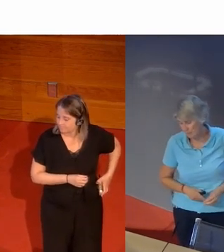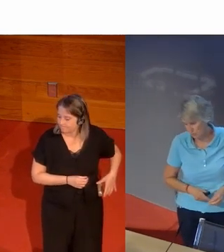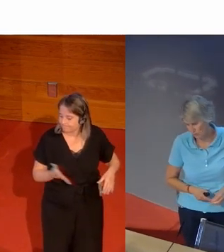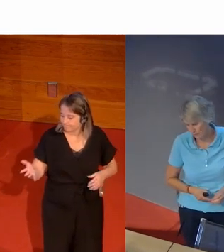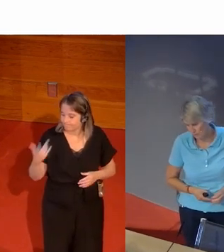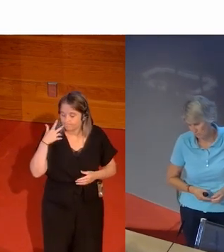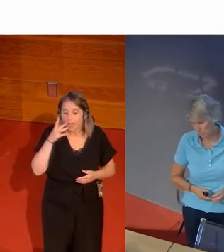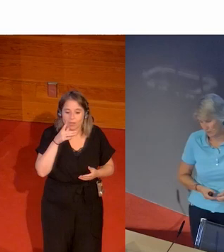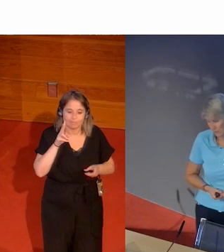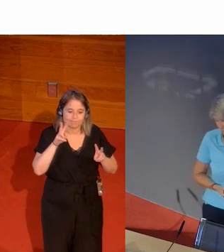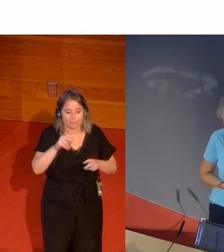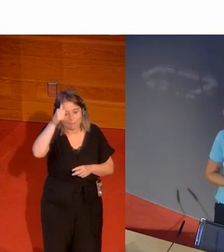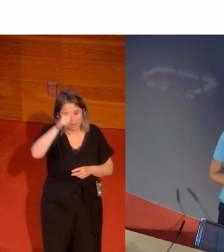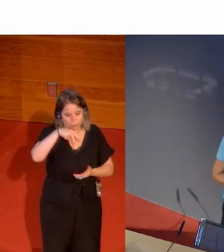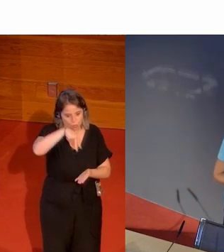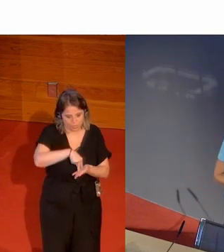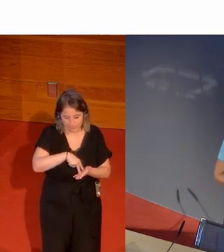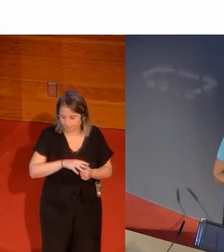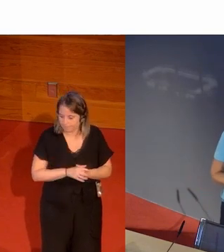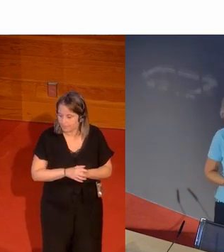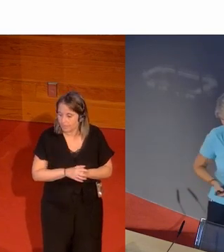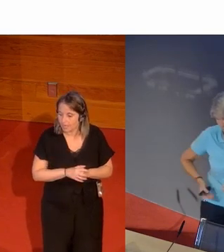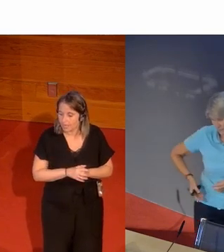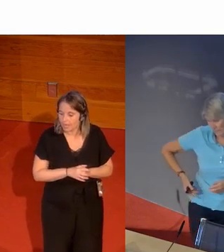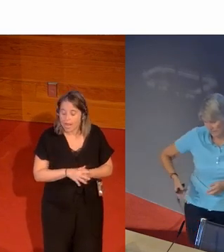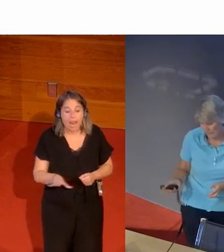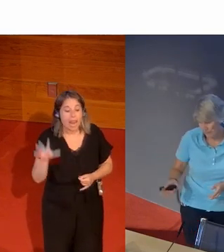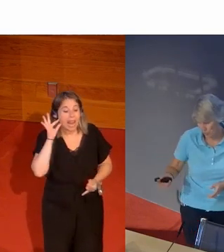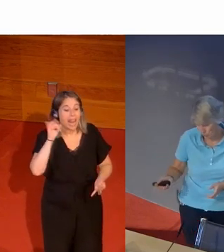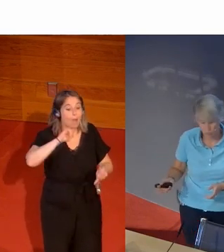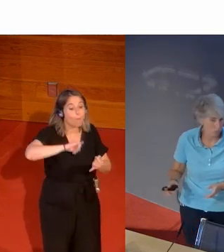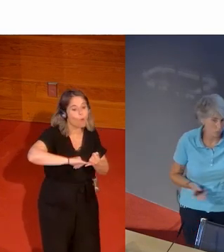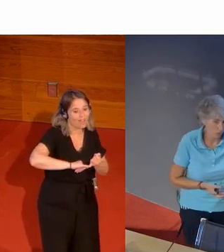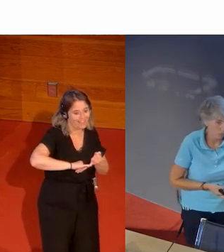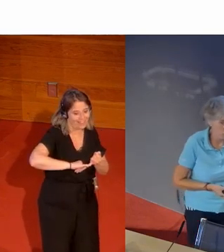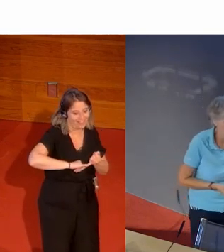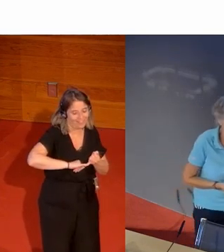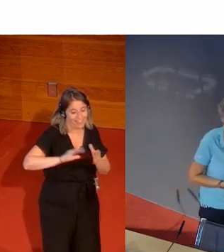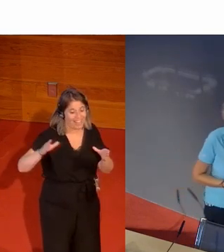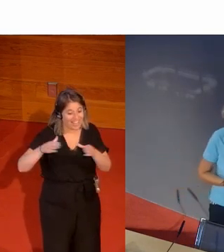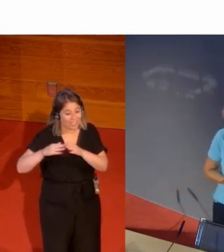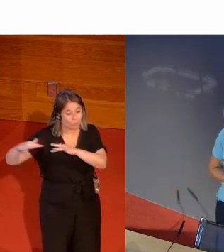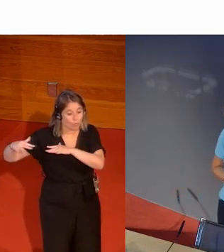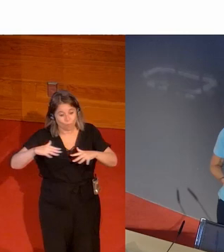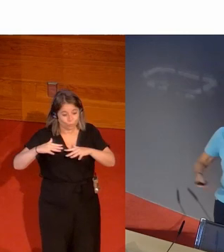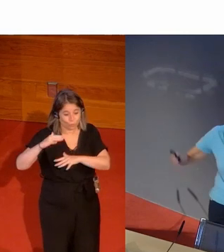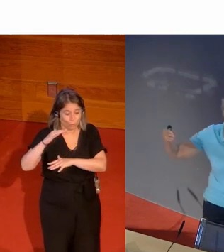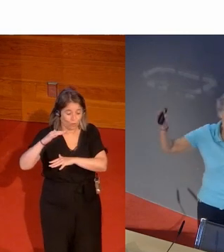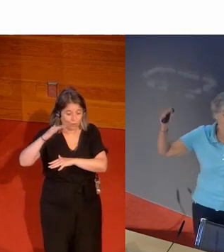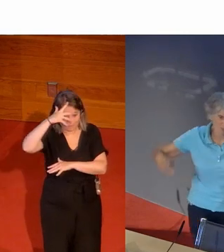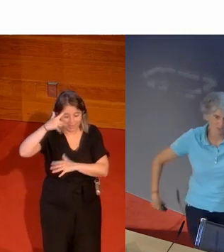la presencia masculina la mujer del lateral de los osos que es un equipo de fútbol americano